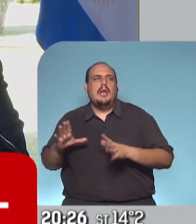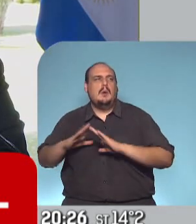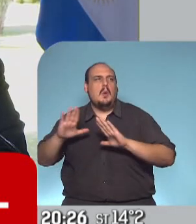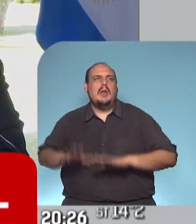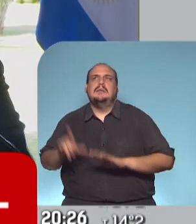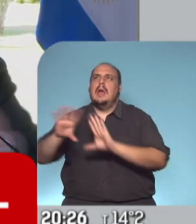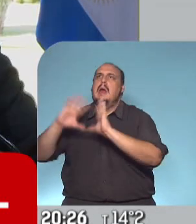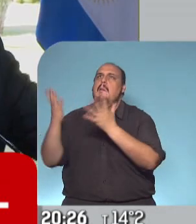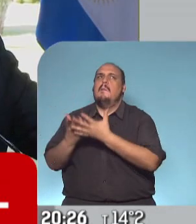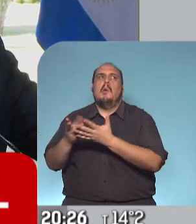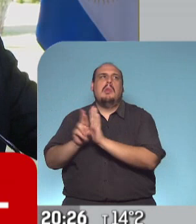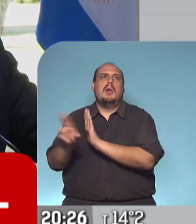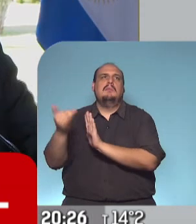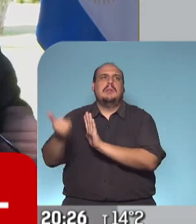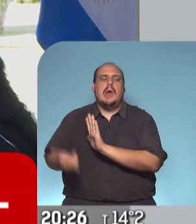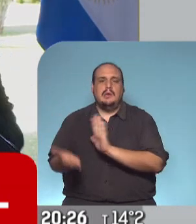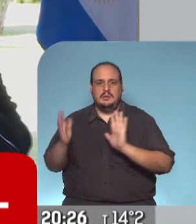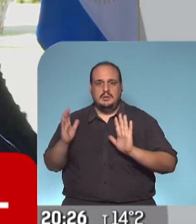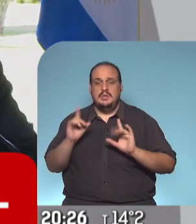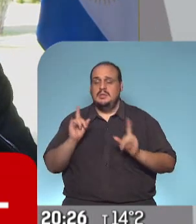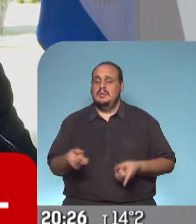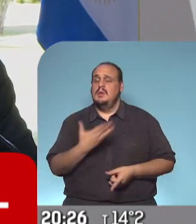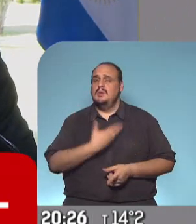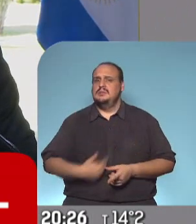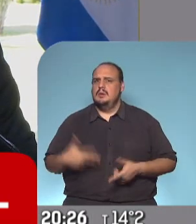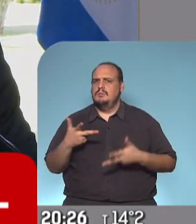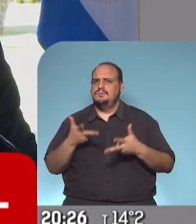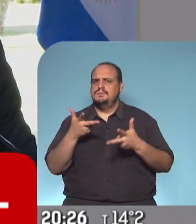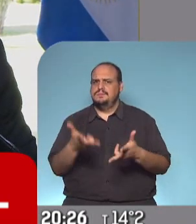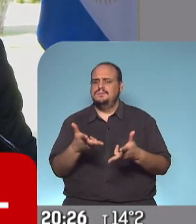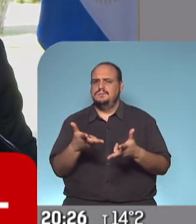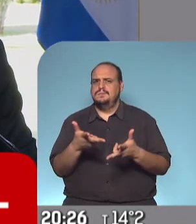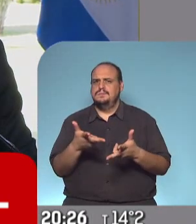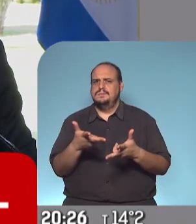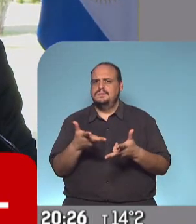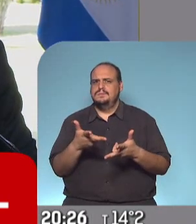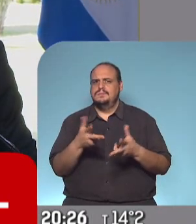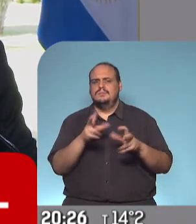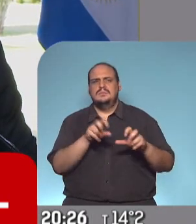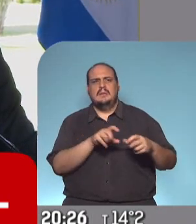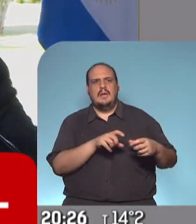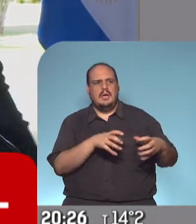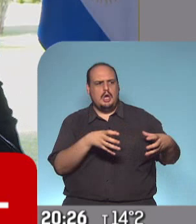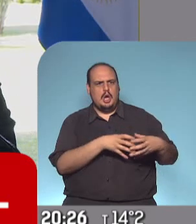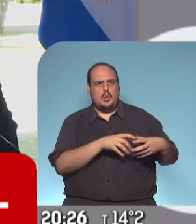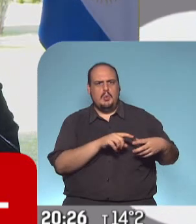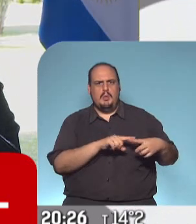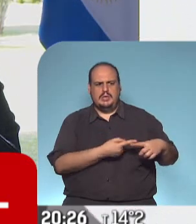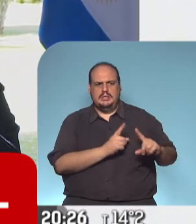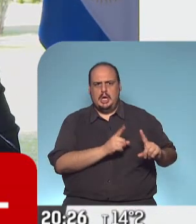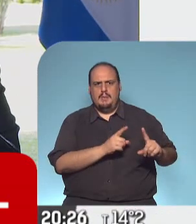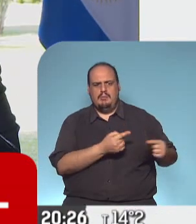en el mundo y después ahí muy claro el mensaje del presidente tratando de desproblematizar un poco las diferentes